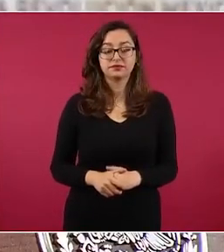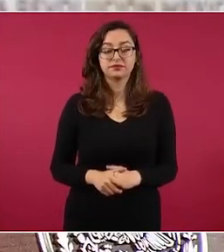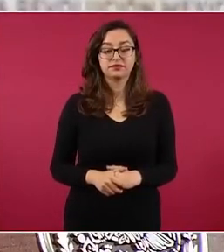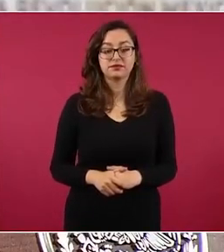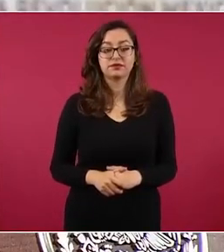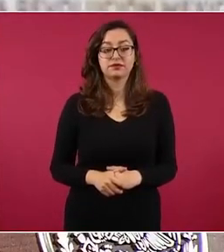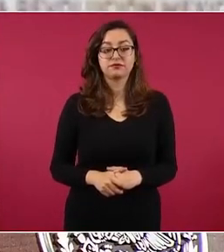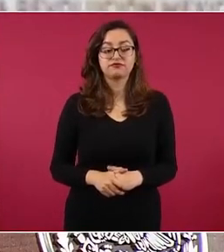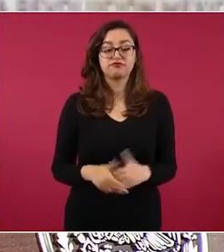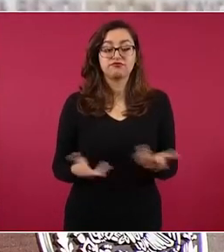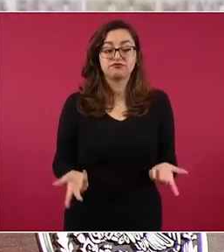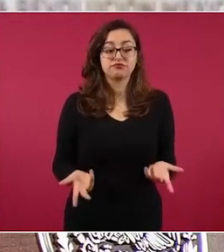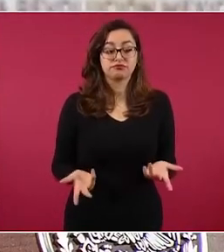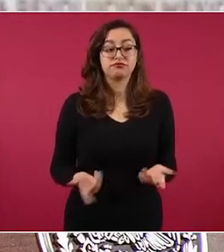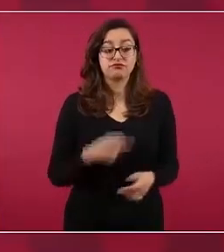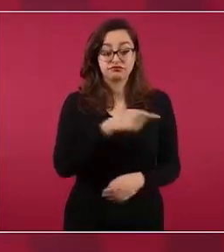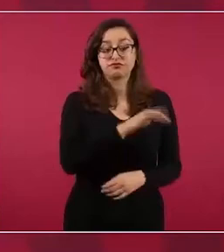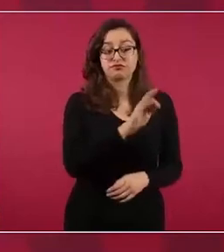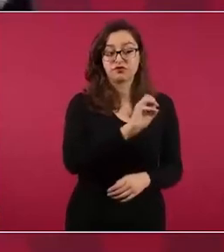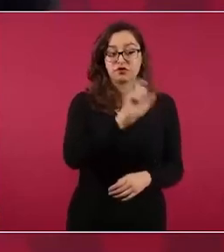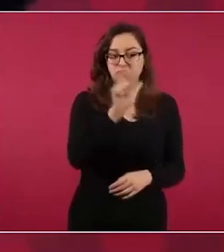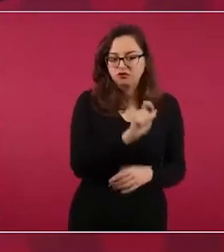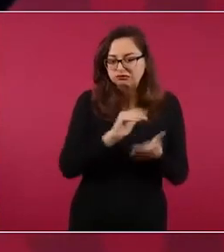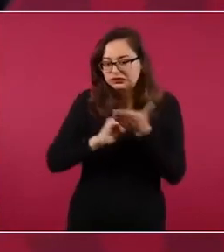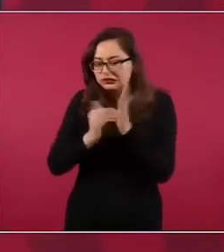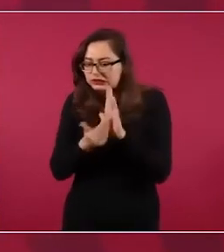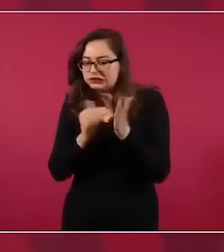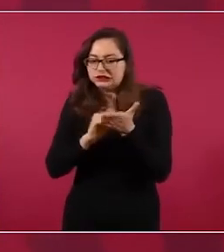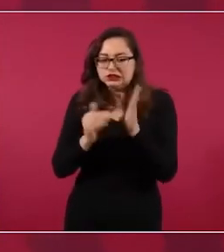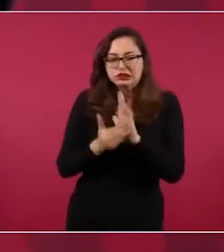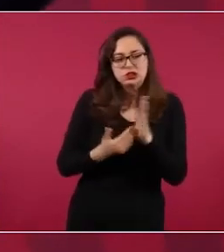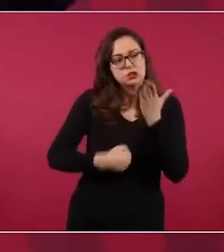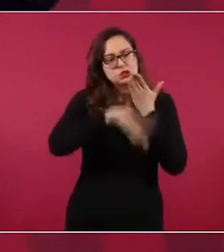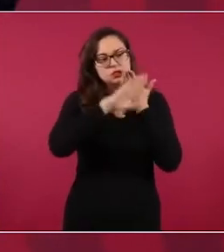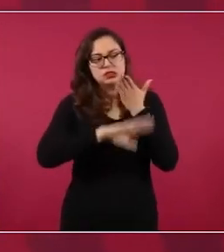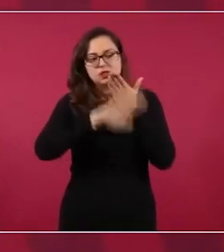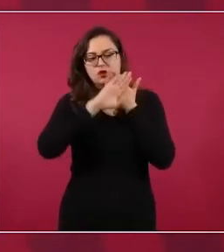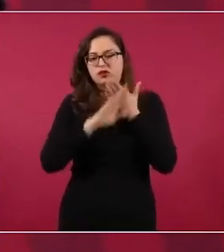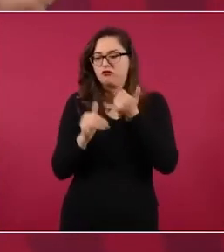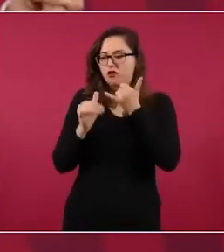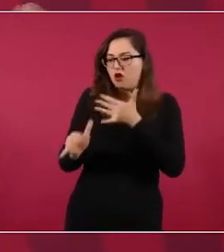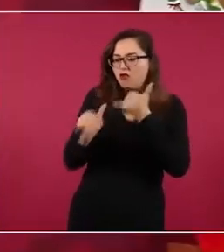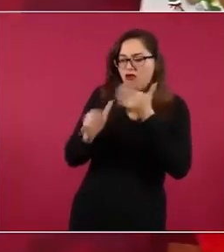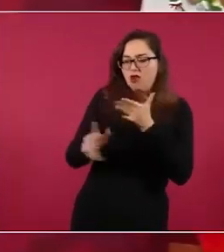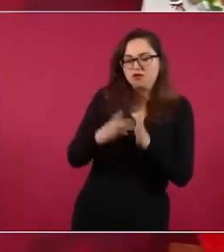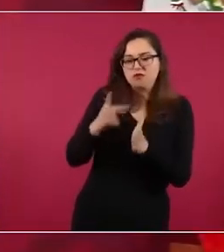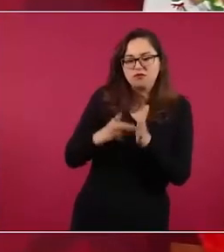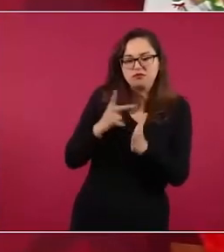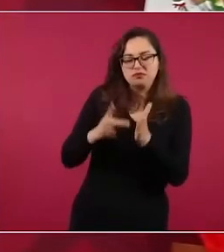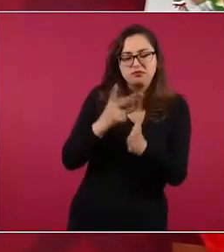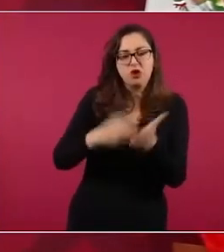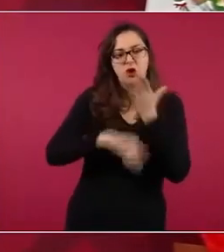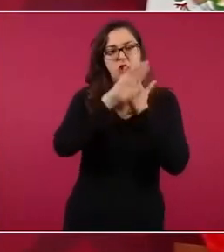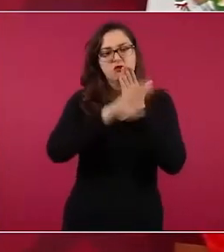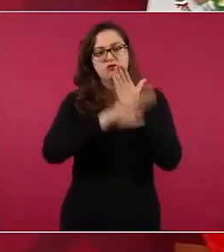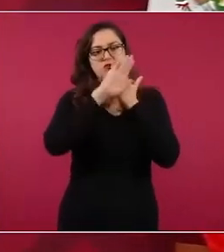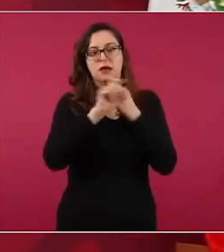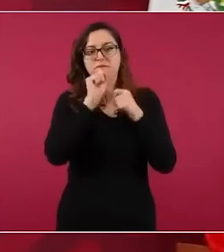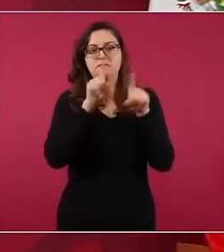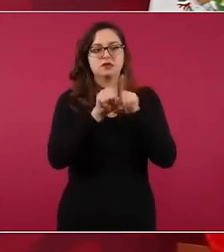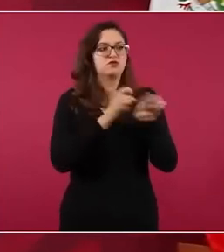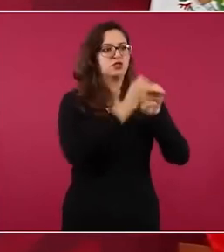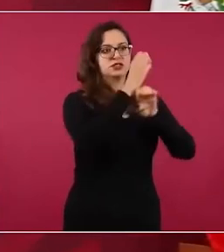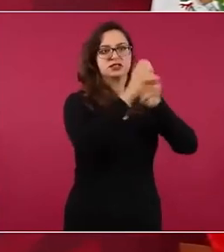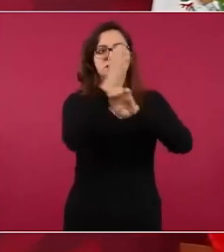A diferencia de Fox, que se metió y delegados en cada uno de los estados.